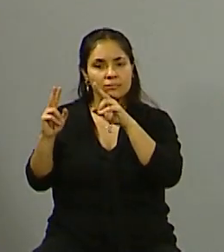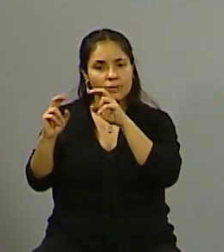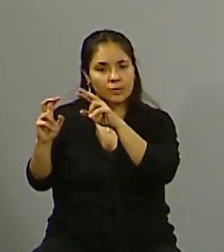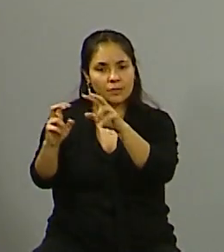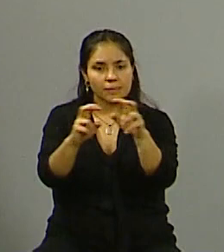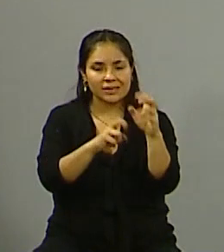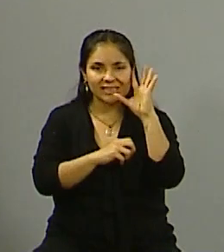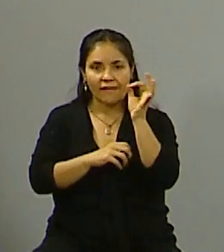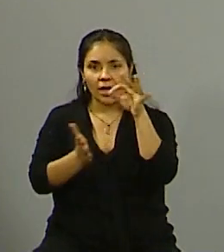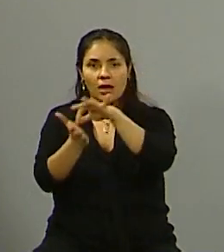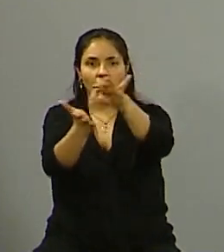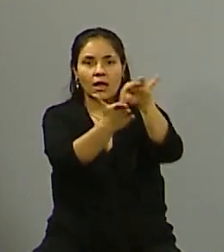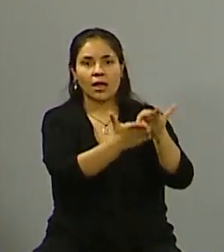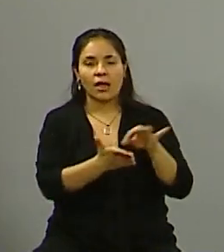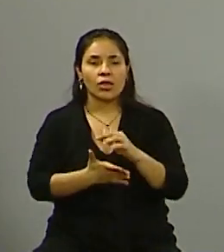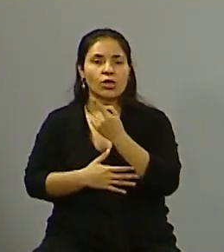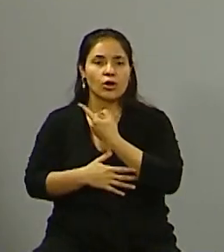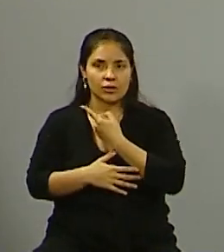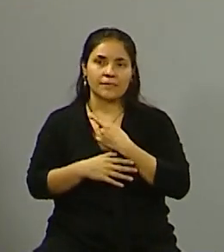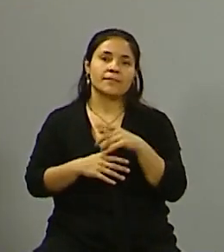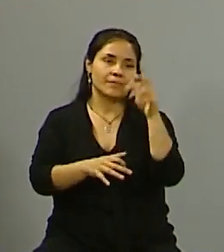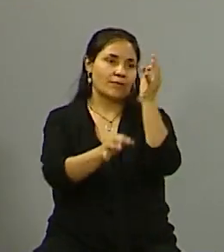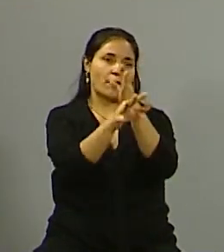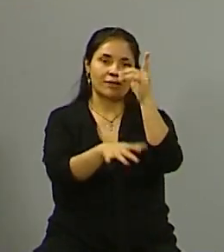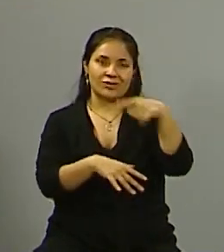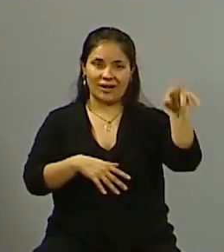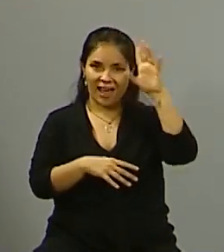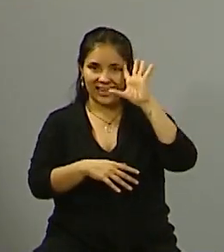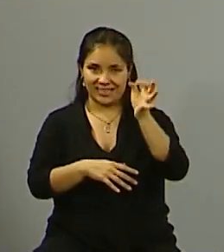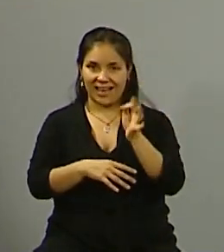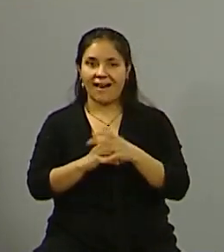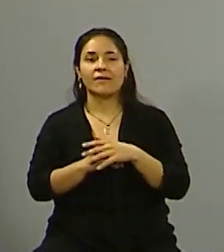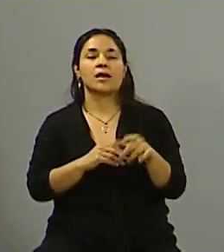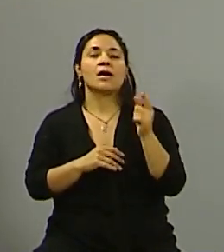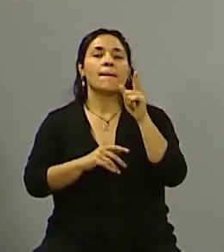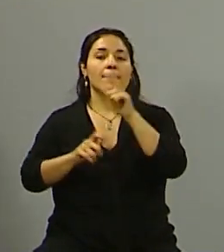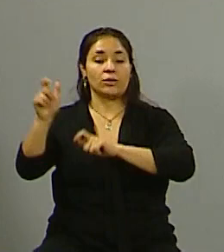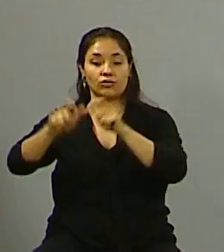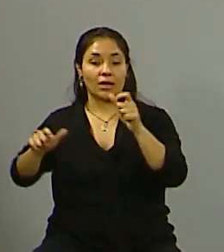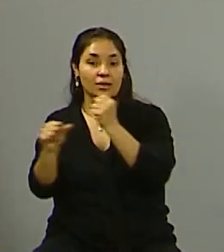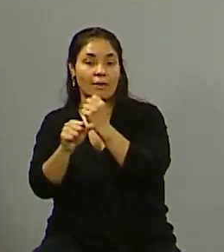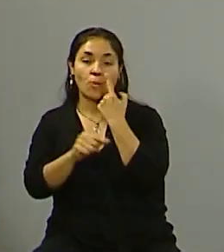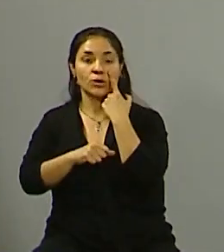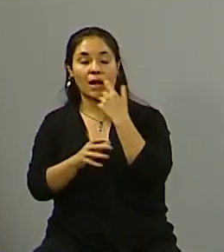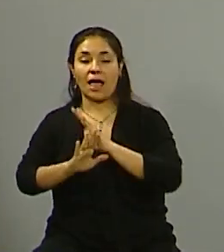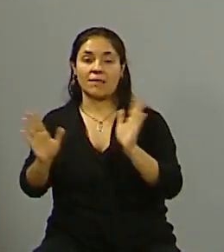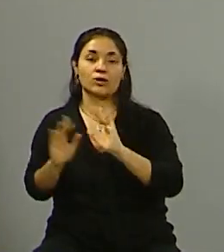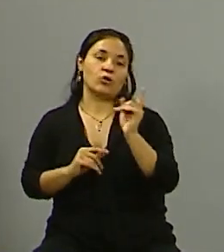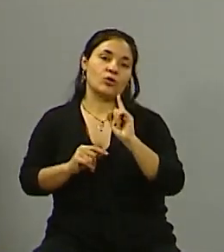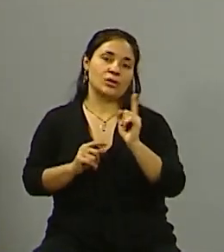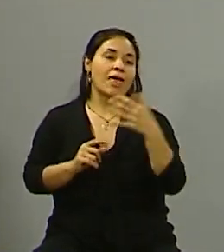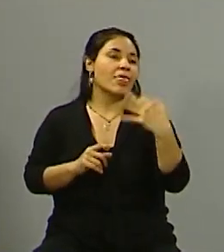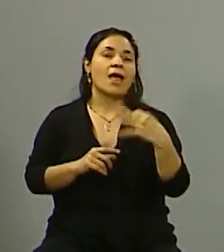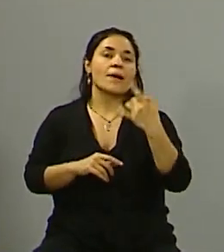georreferencia, que lo hacía, te digo, gente especializada, no eran solamente empleados municipales, porque tienen que conocer